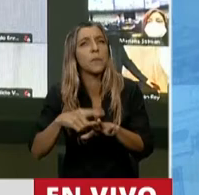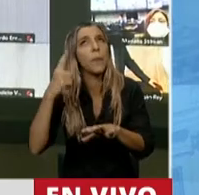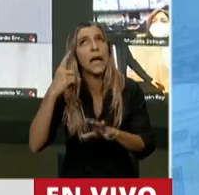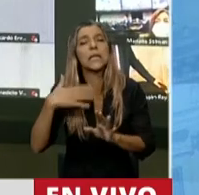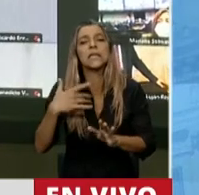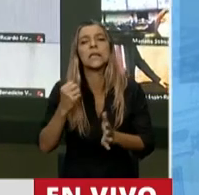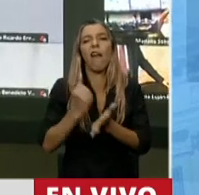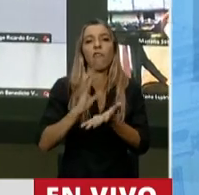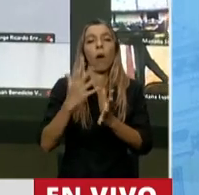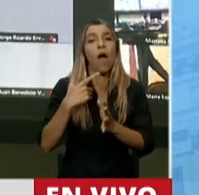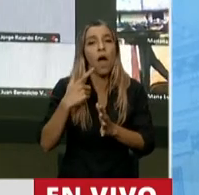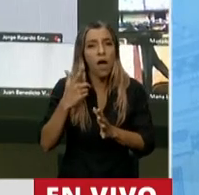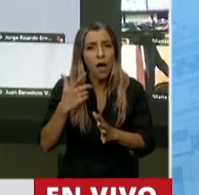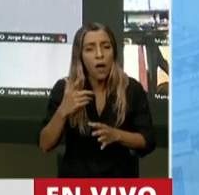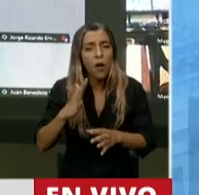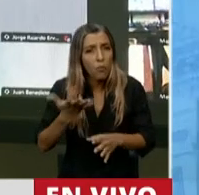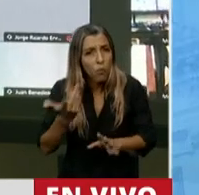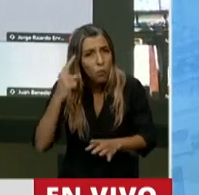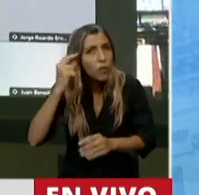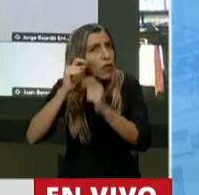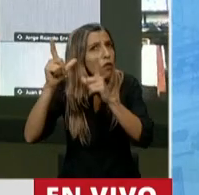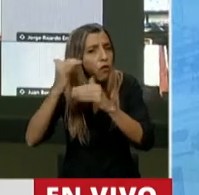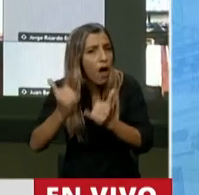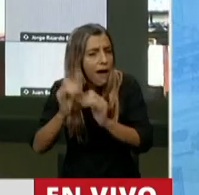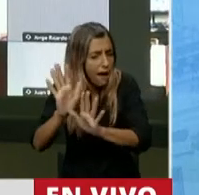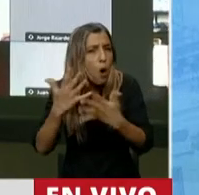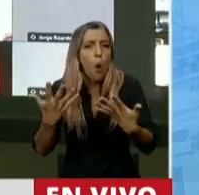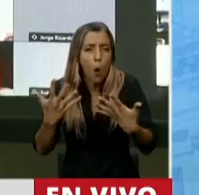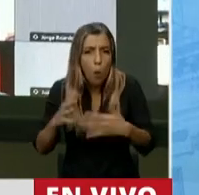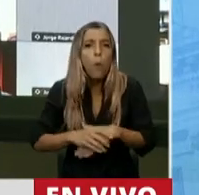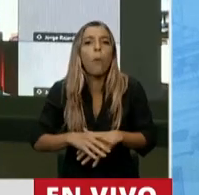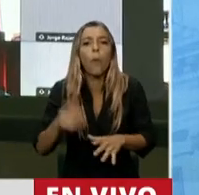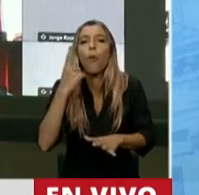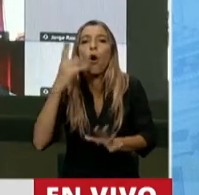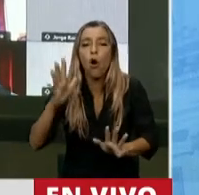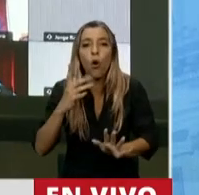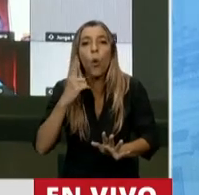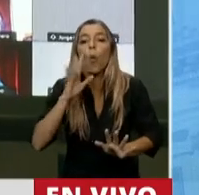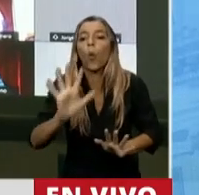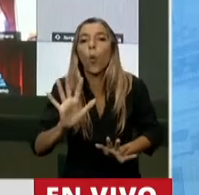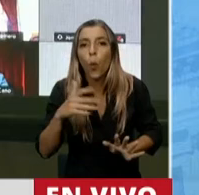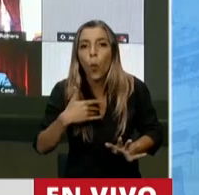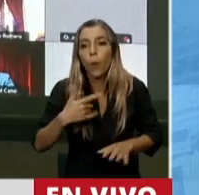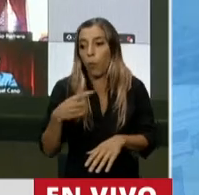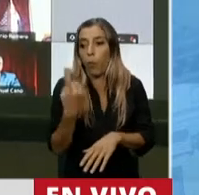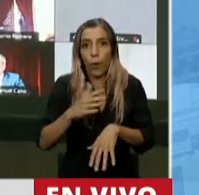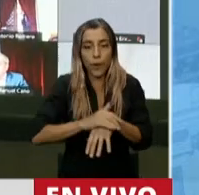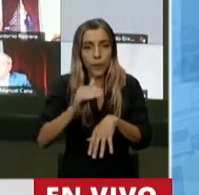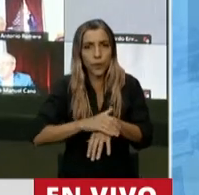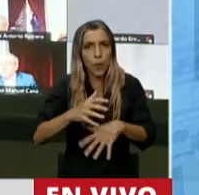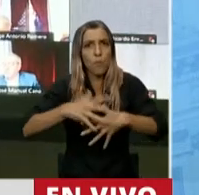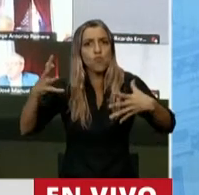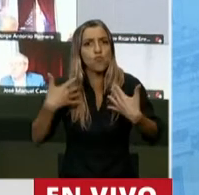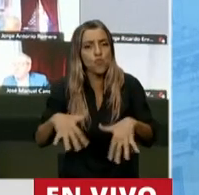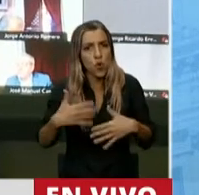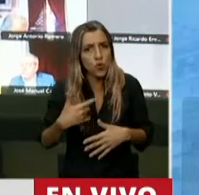ideologías, pero sí sin ideologismos, cuando tenemos una responsabilidad tan grande frente a